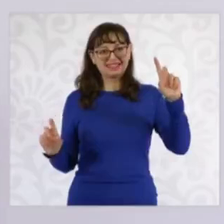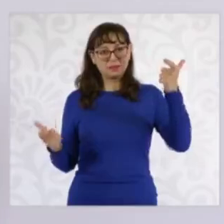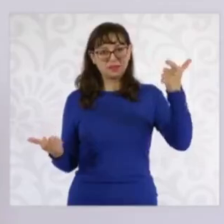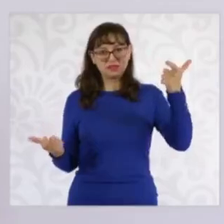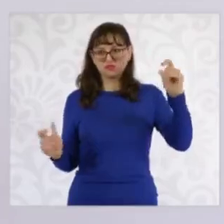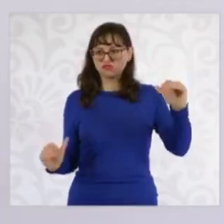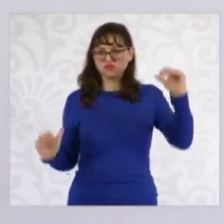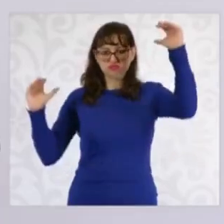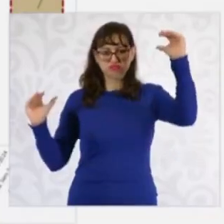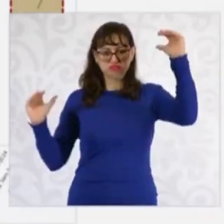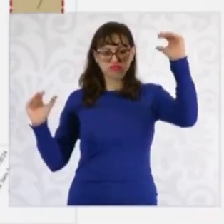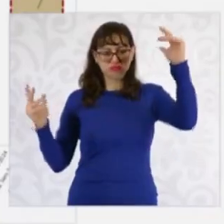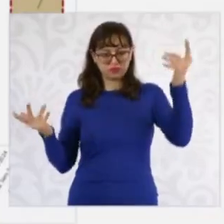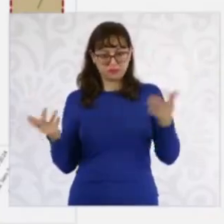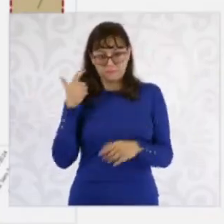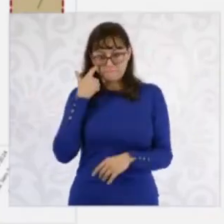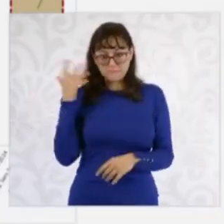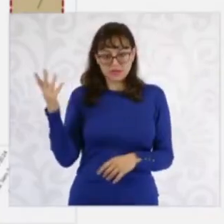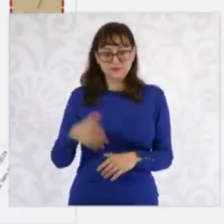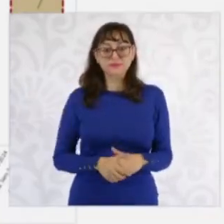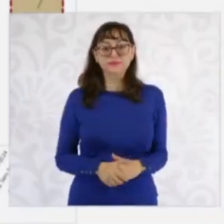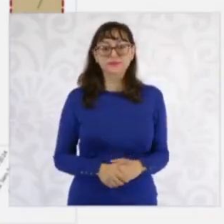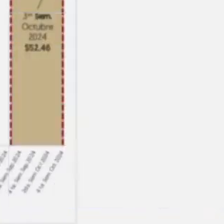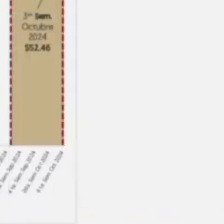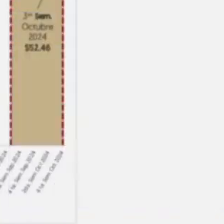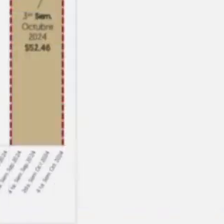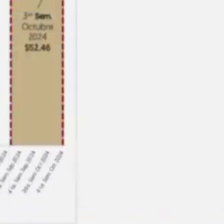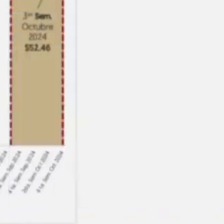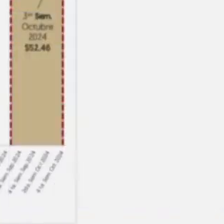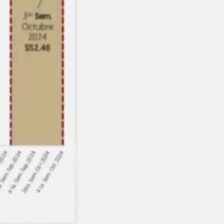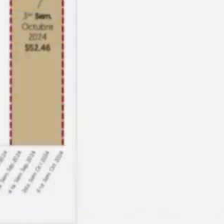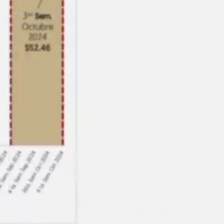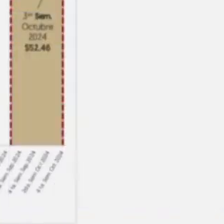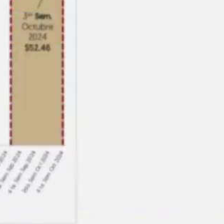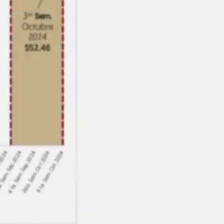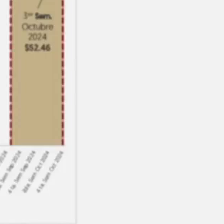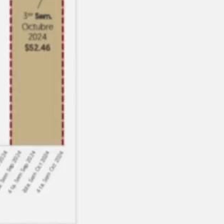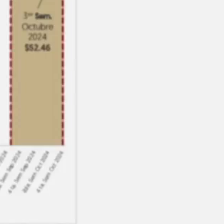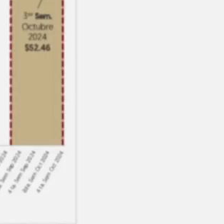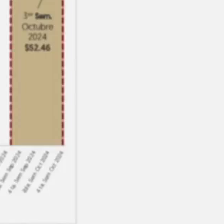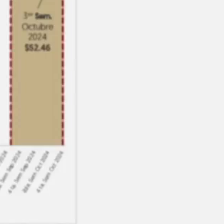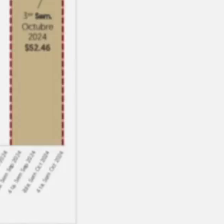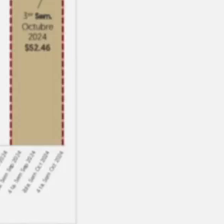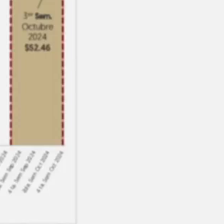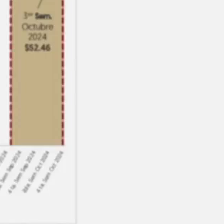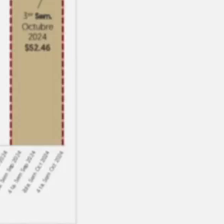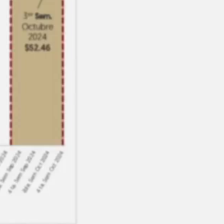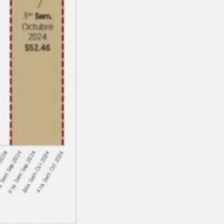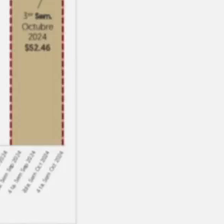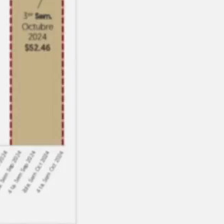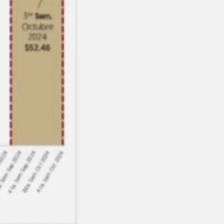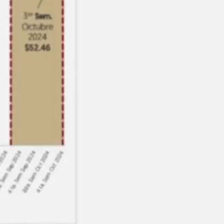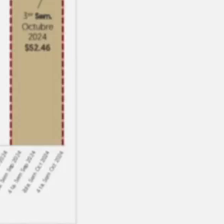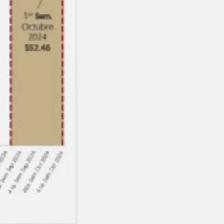el precio más alto y el más bajo que encontramos en nuestro monitoreo. Como se muestra en la gráfica, este producto en la primera semana de